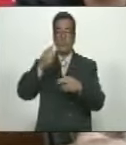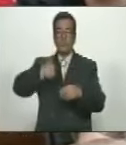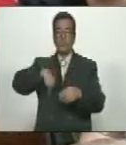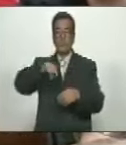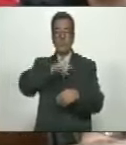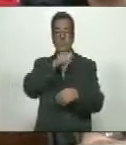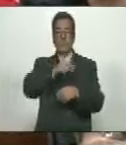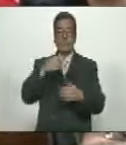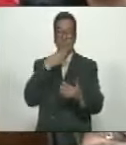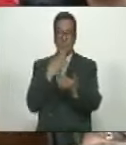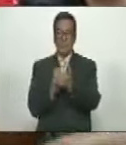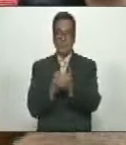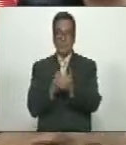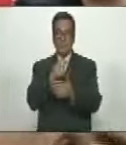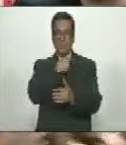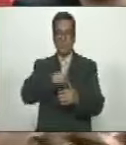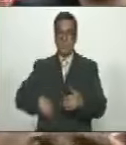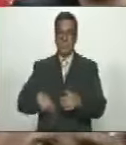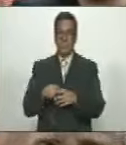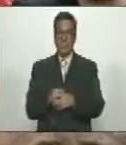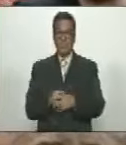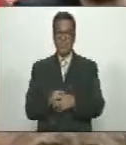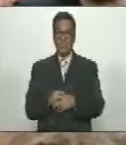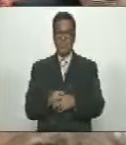nuestra gente Muchas gracias, ciudadano presidente